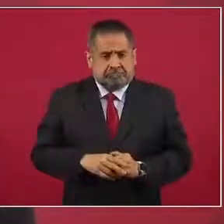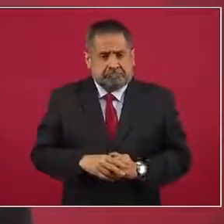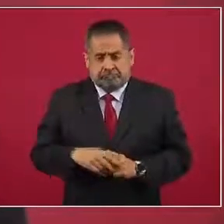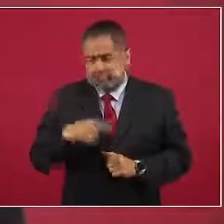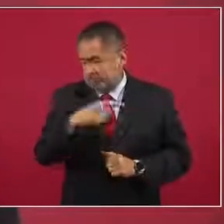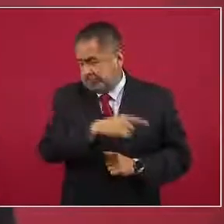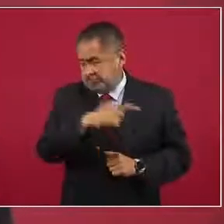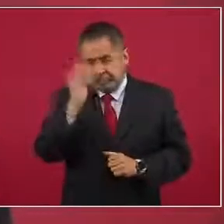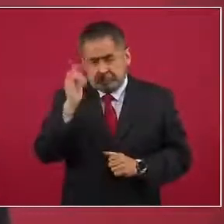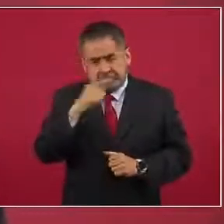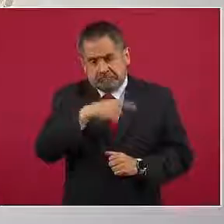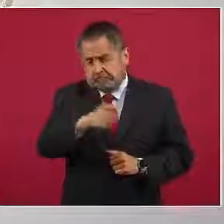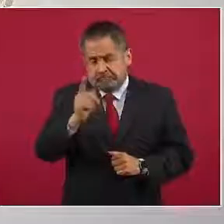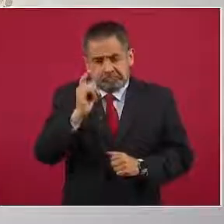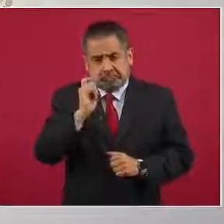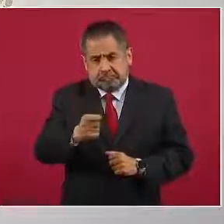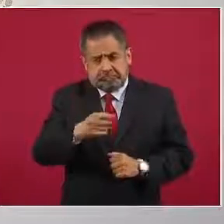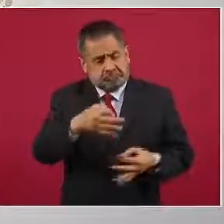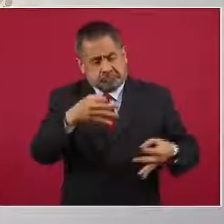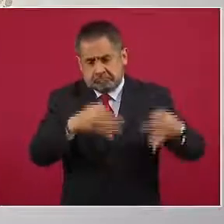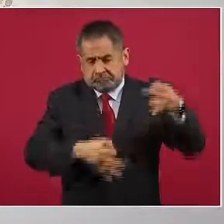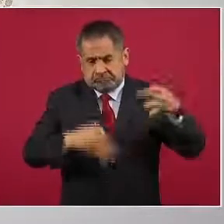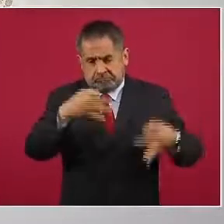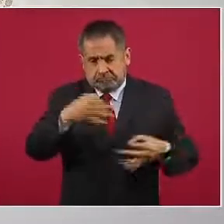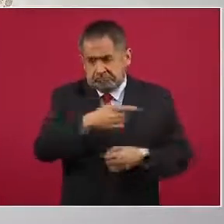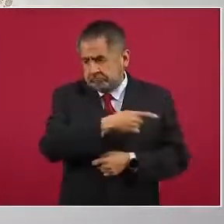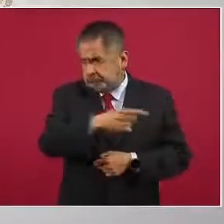pues se le debe de juzgar,